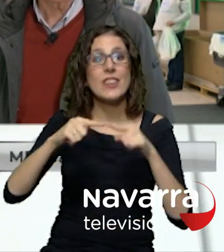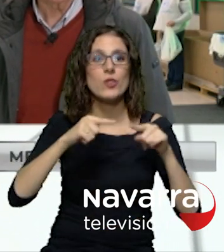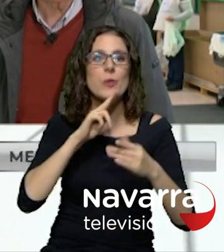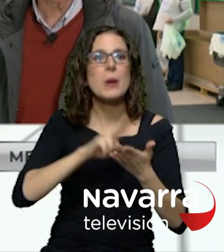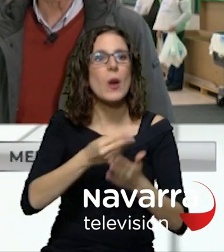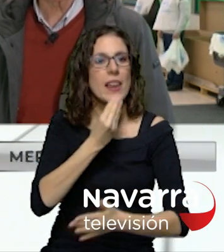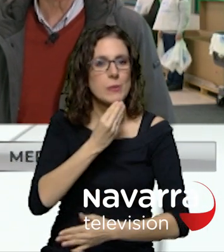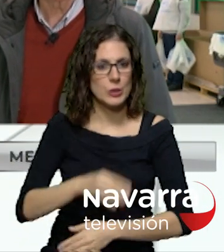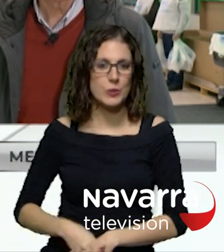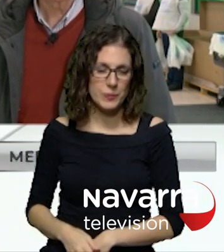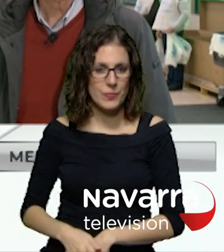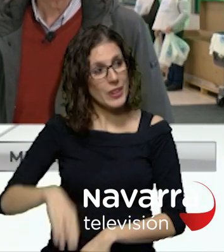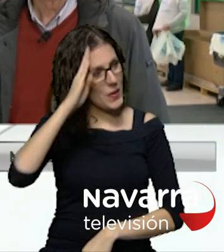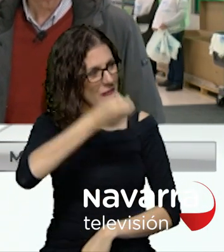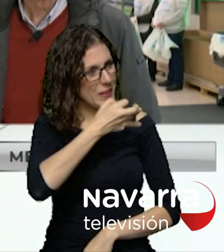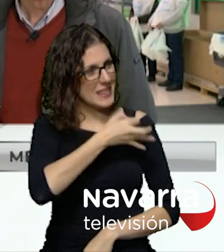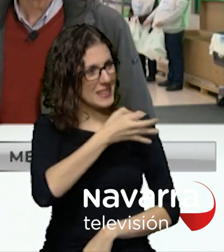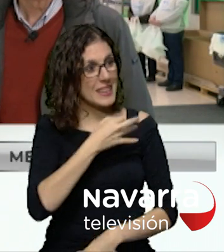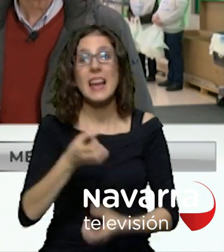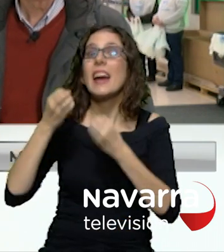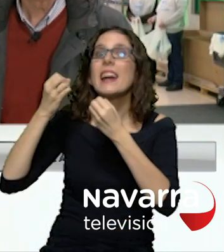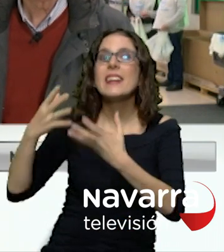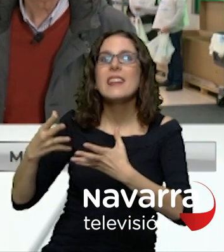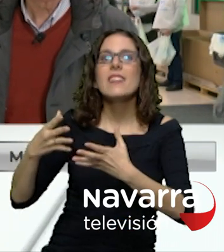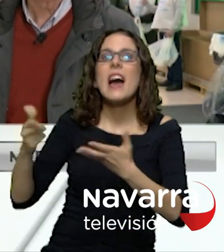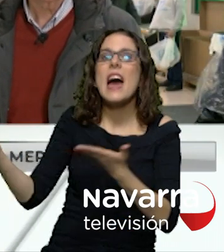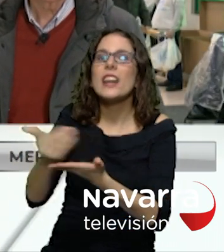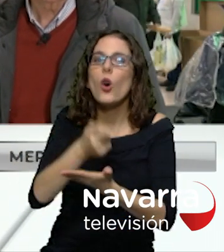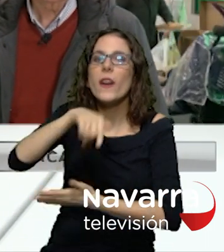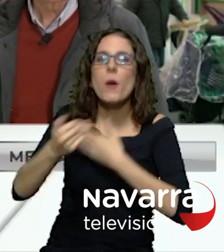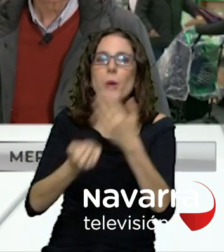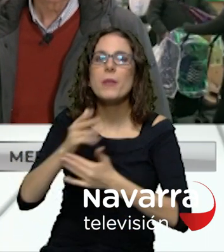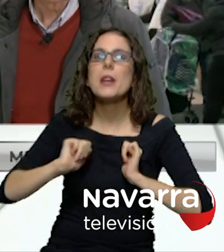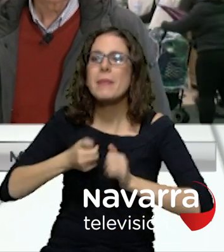hola buenas tardes bueno cómo va esa gran recogida que ha comenzado esta mañana